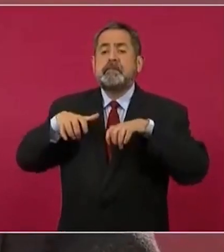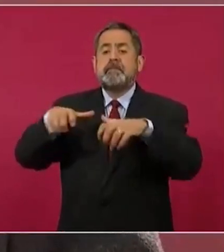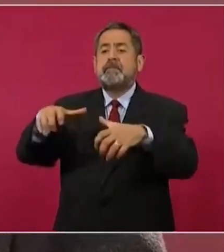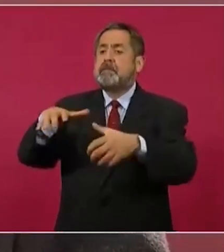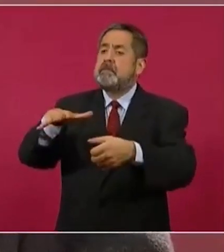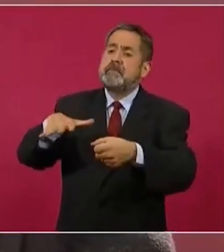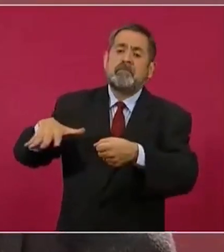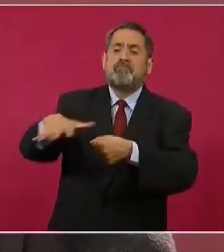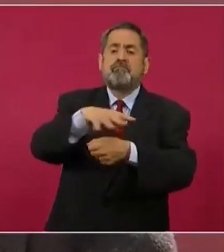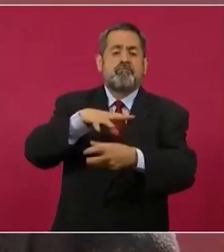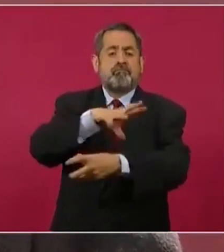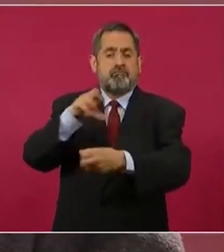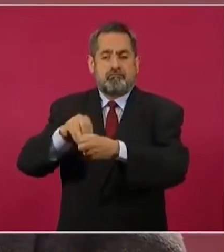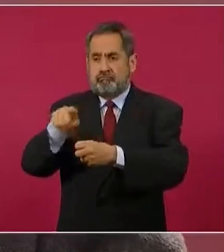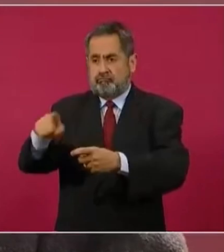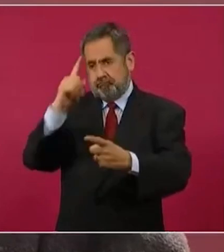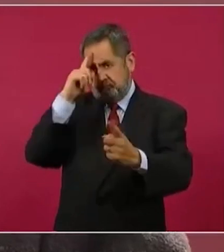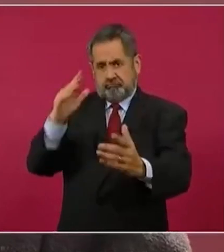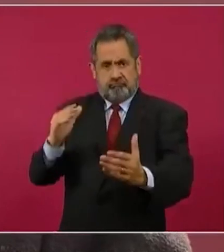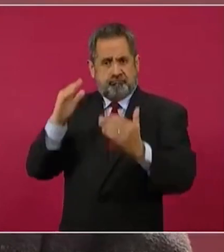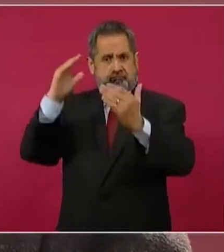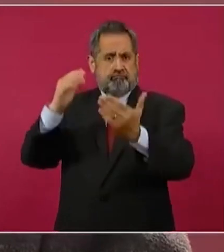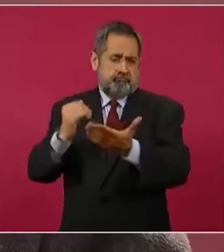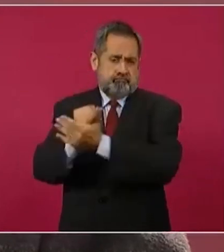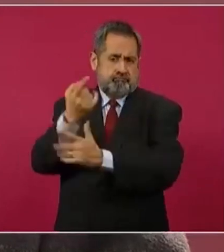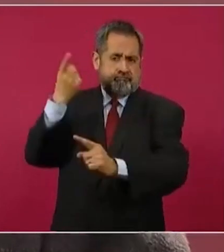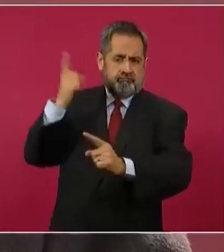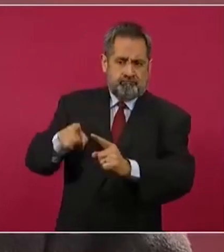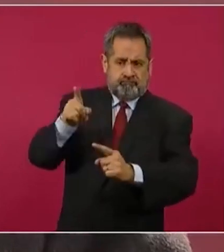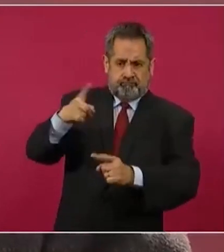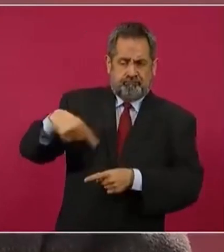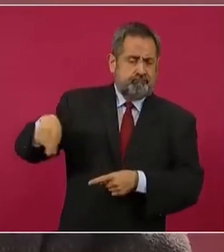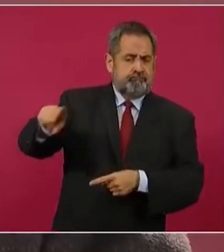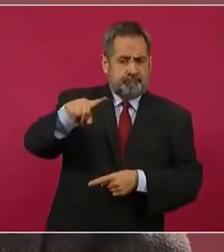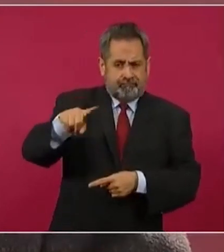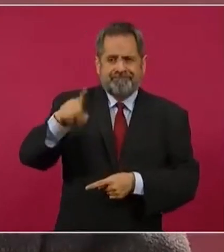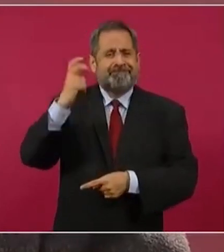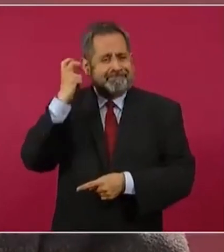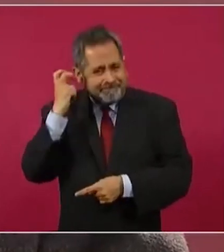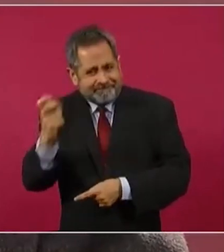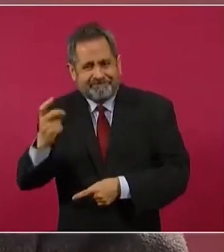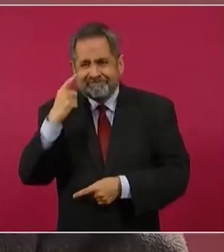que es soberano sea el que decida,